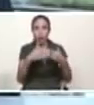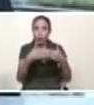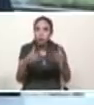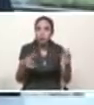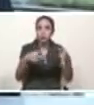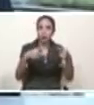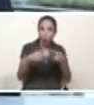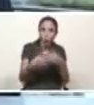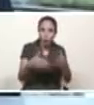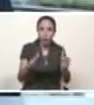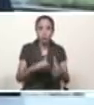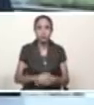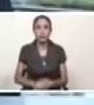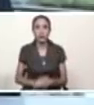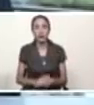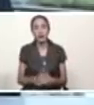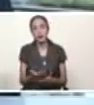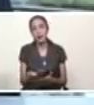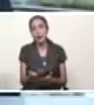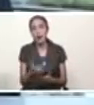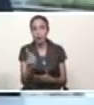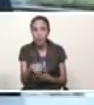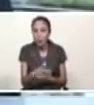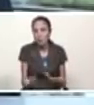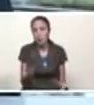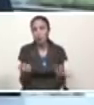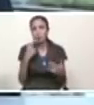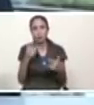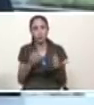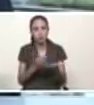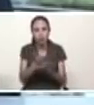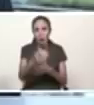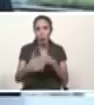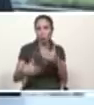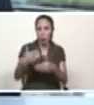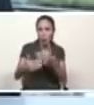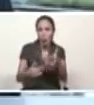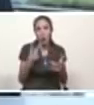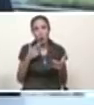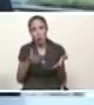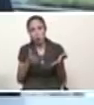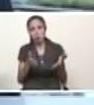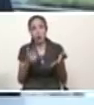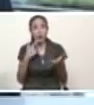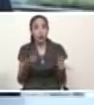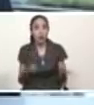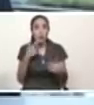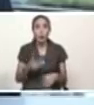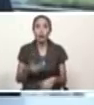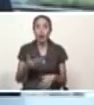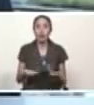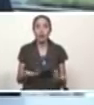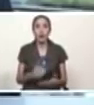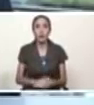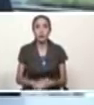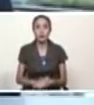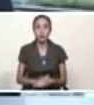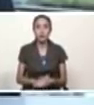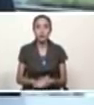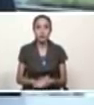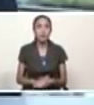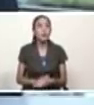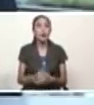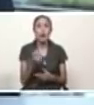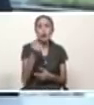seguimos a buen camino buscando la independencia de la